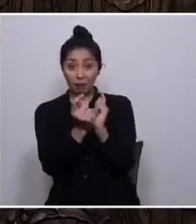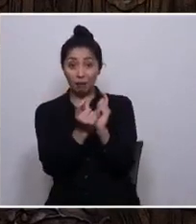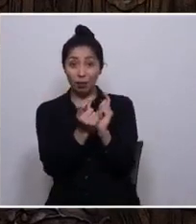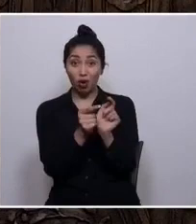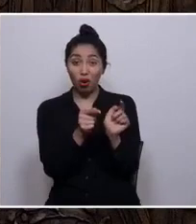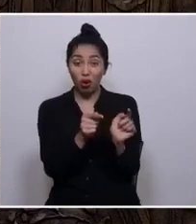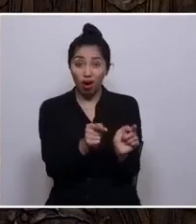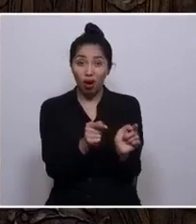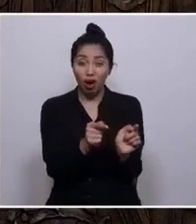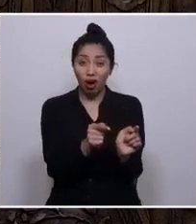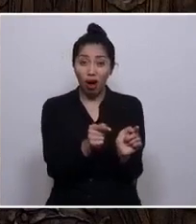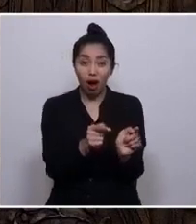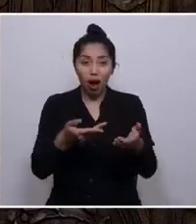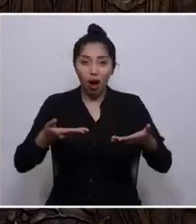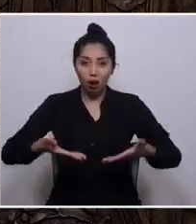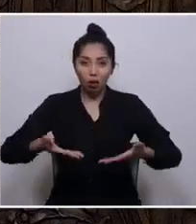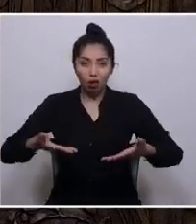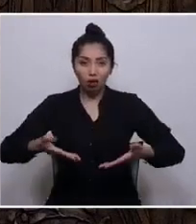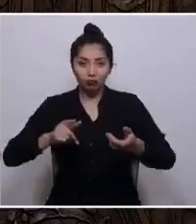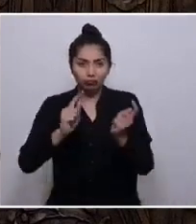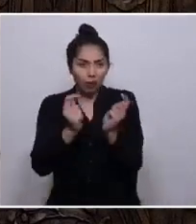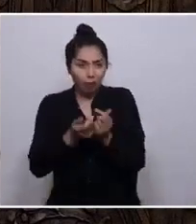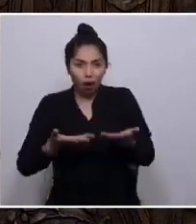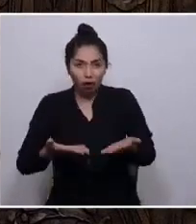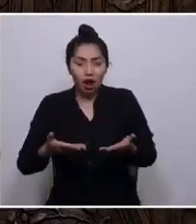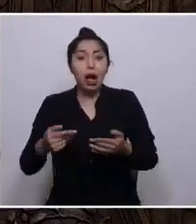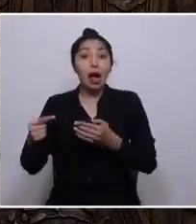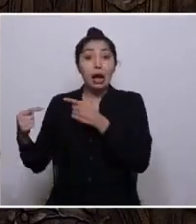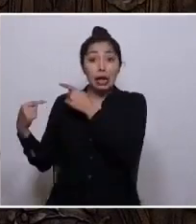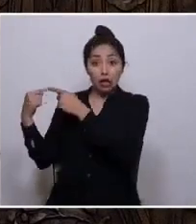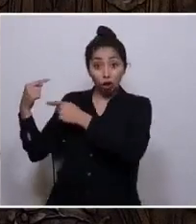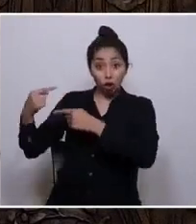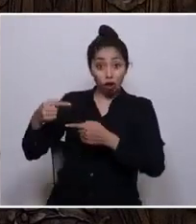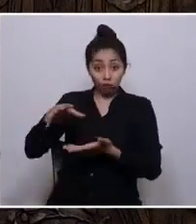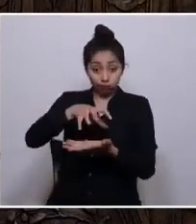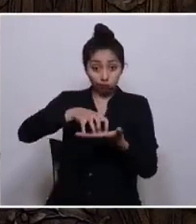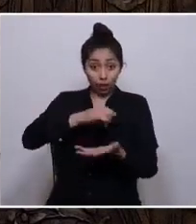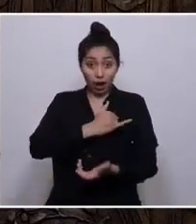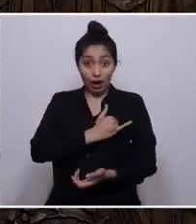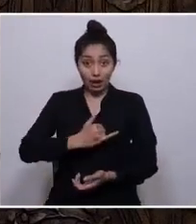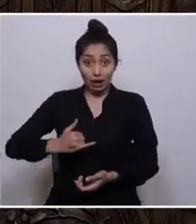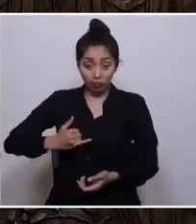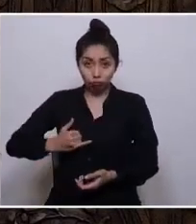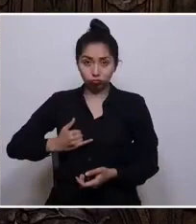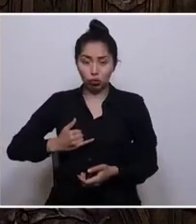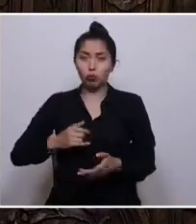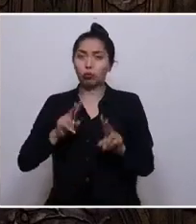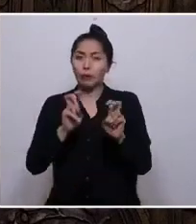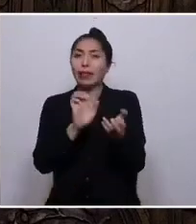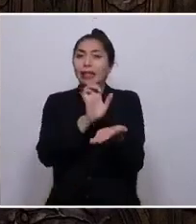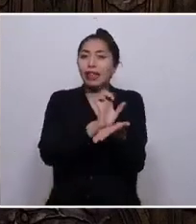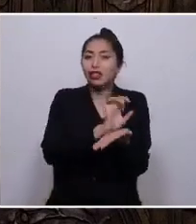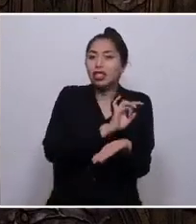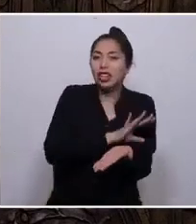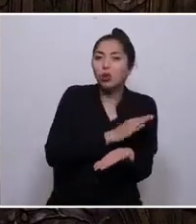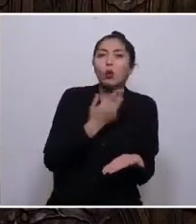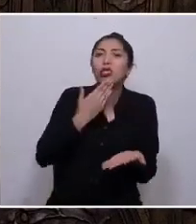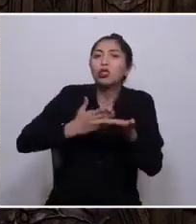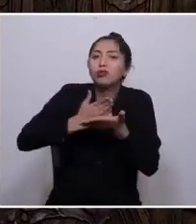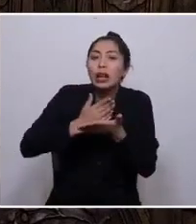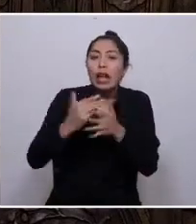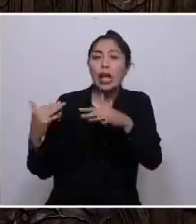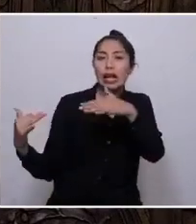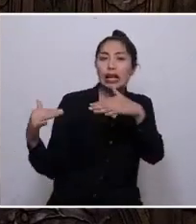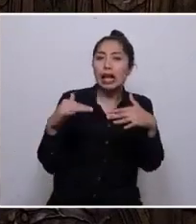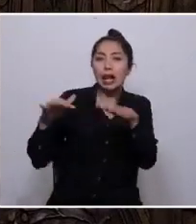incluso ahora. La historia del pueblo Aymara en relación al Estado chileno se inicia con la Guerra del Pacífico